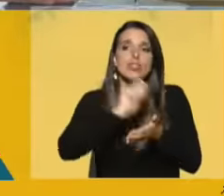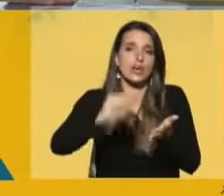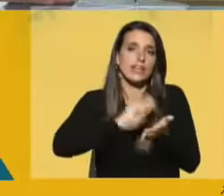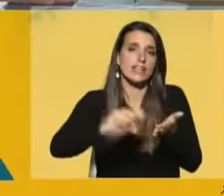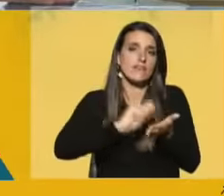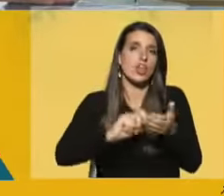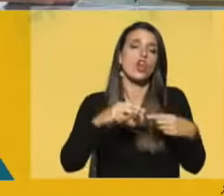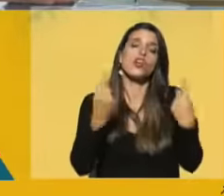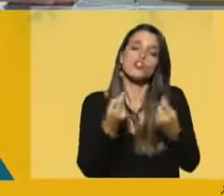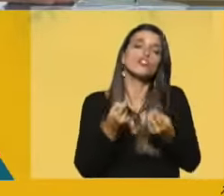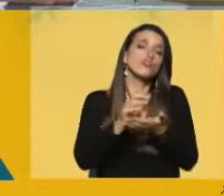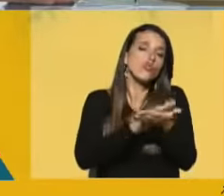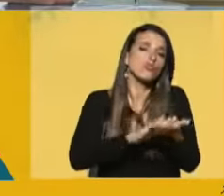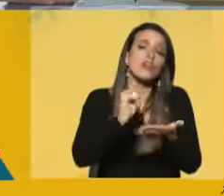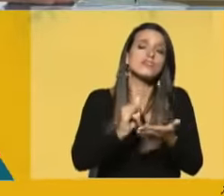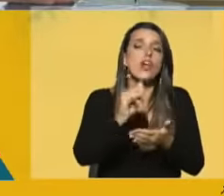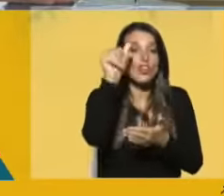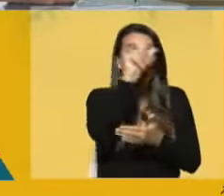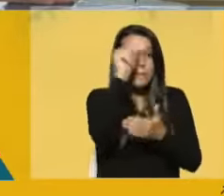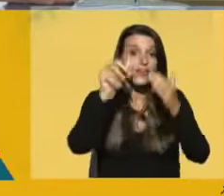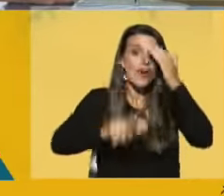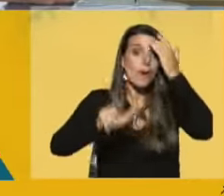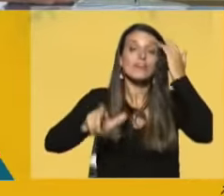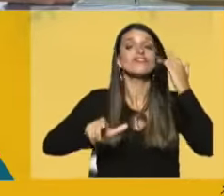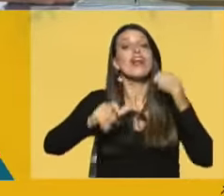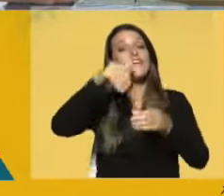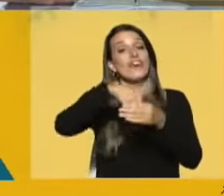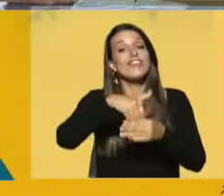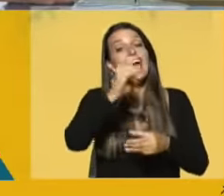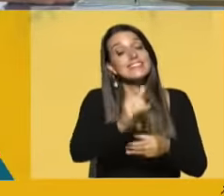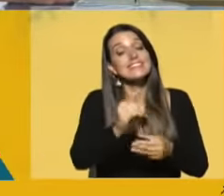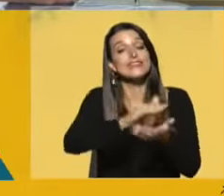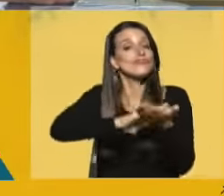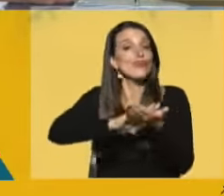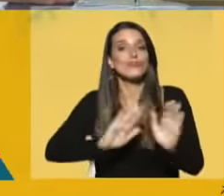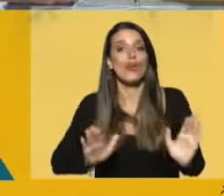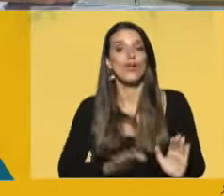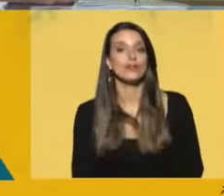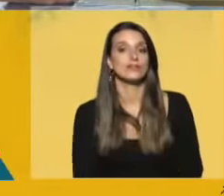Y lo vamos a arreglar. El próximo domingo la gente va a votar sí y lo vamos a arreglar.